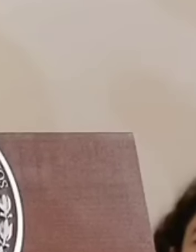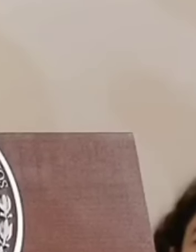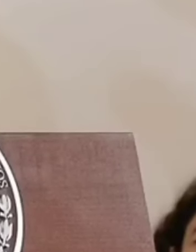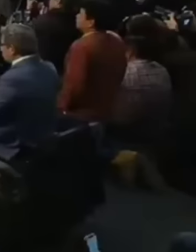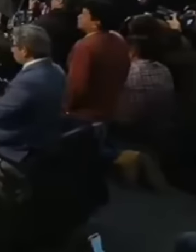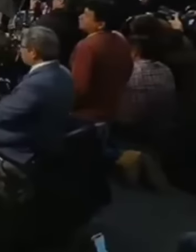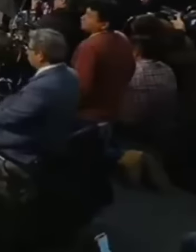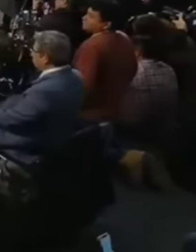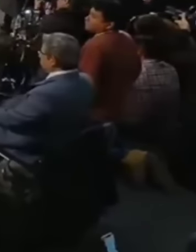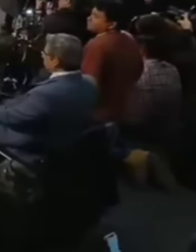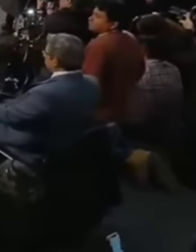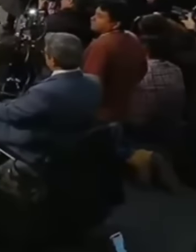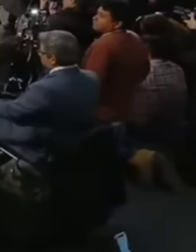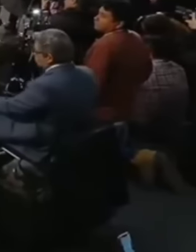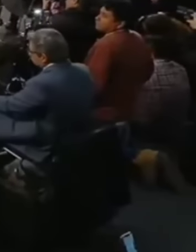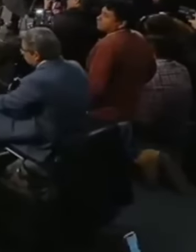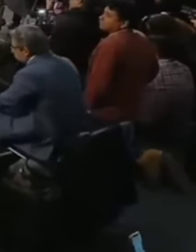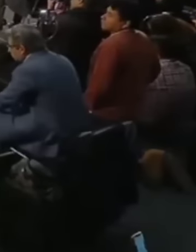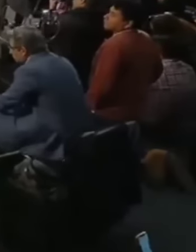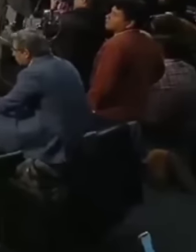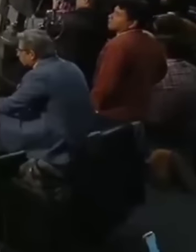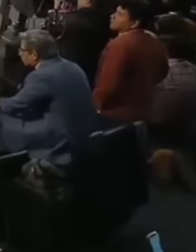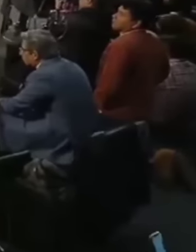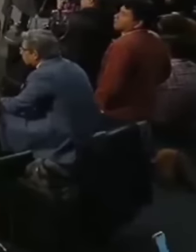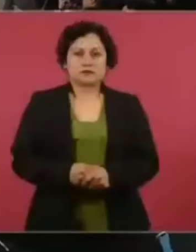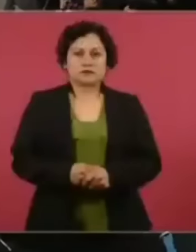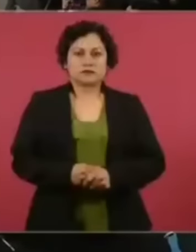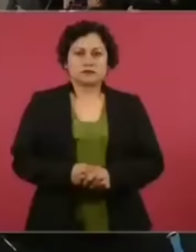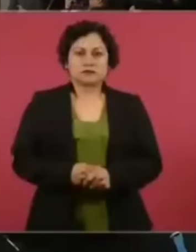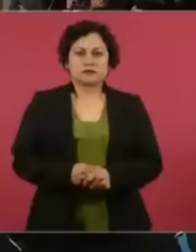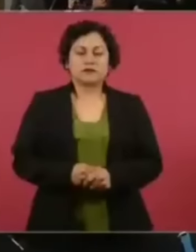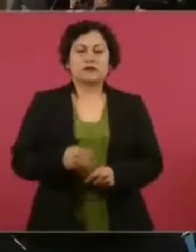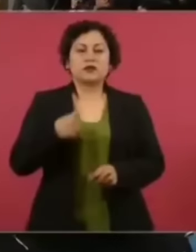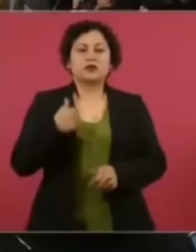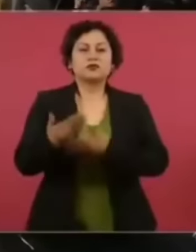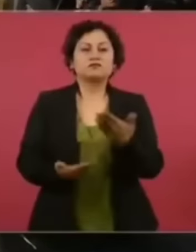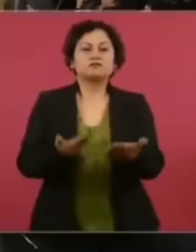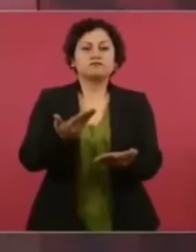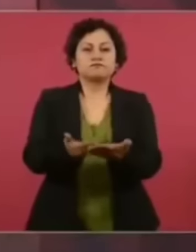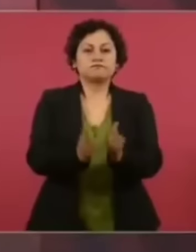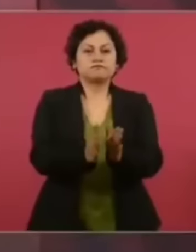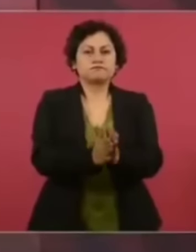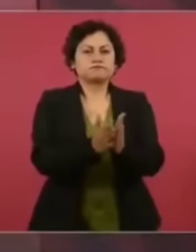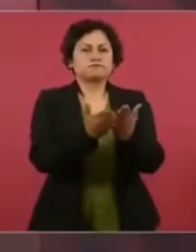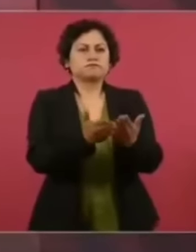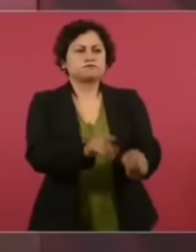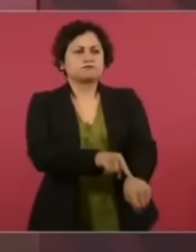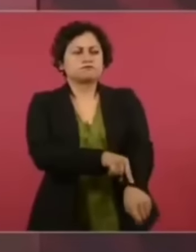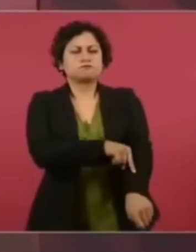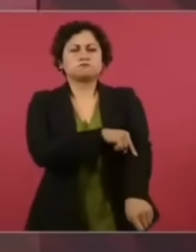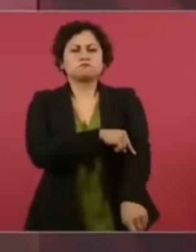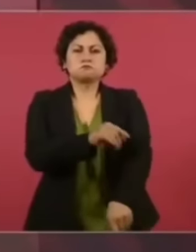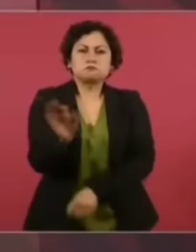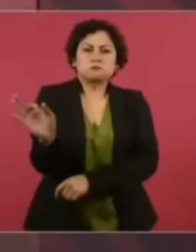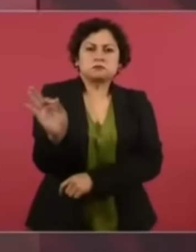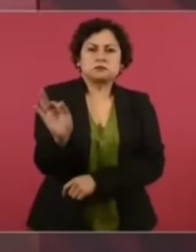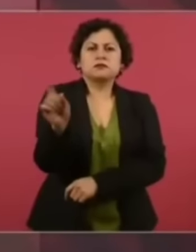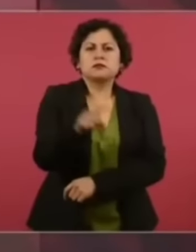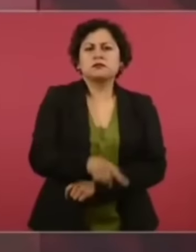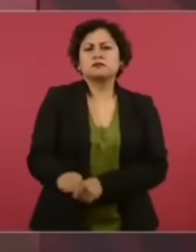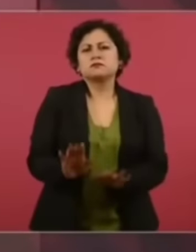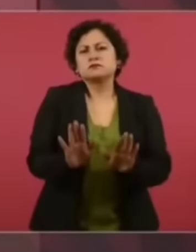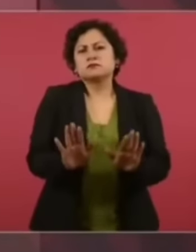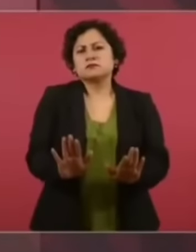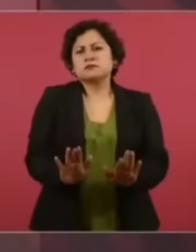aunque pueden leerlo poco a poco o elegir el capítulo que más les interese